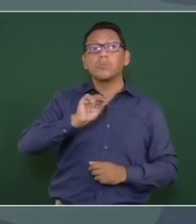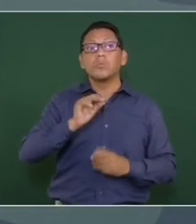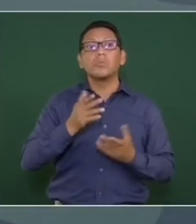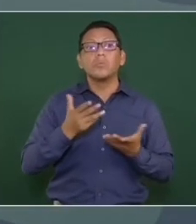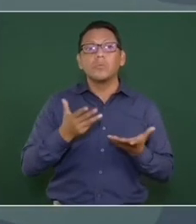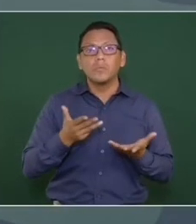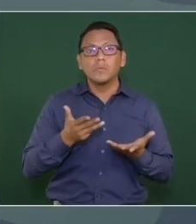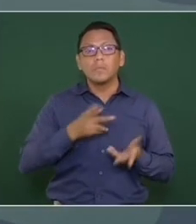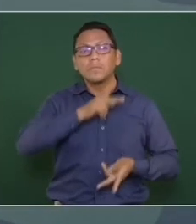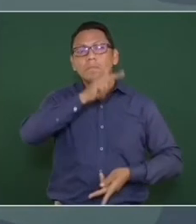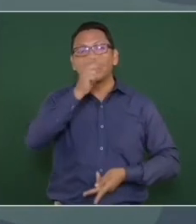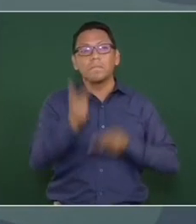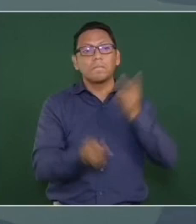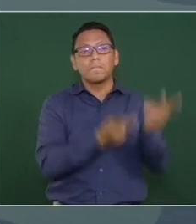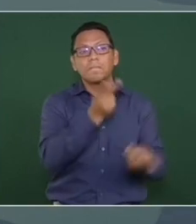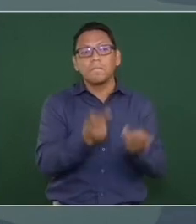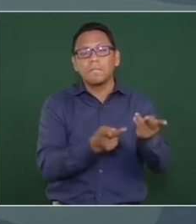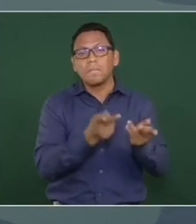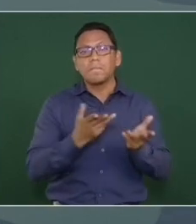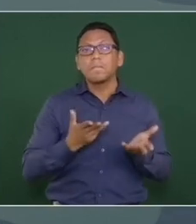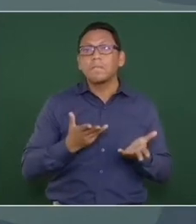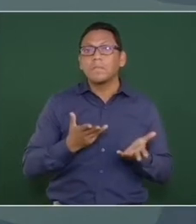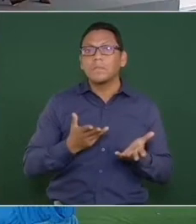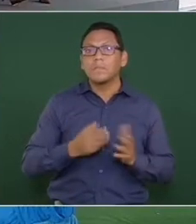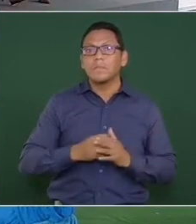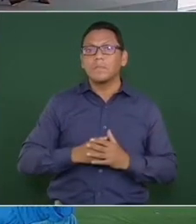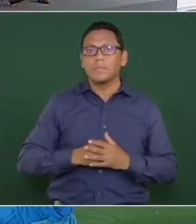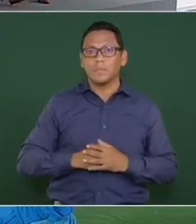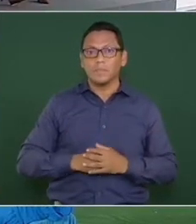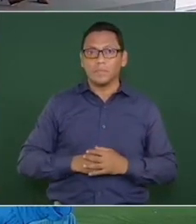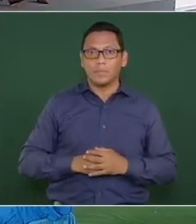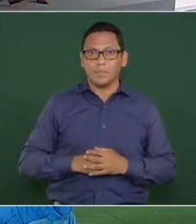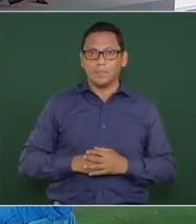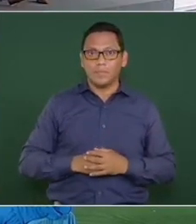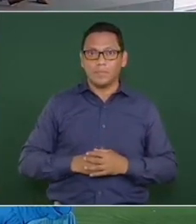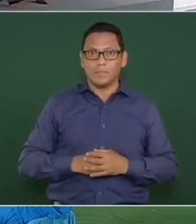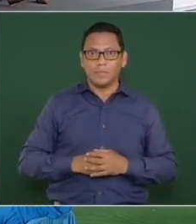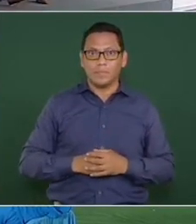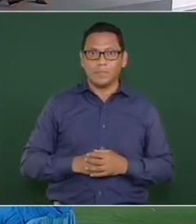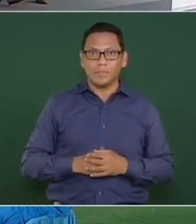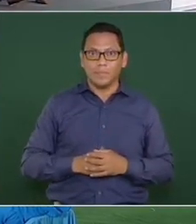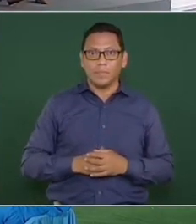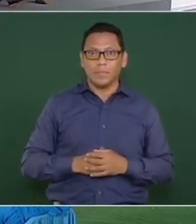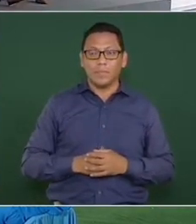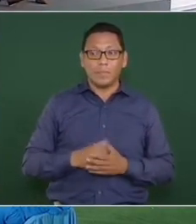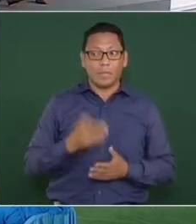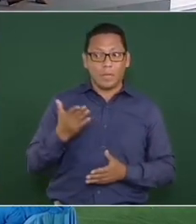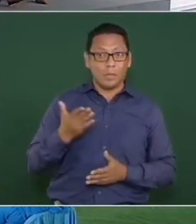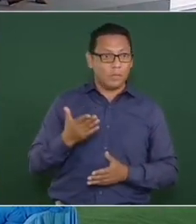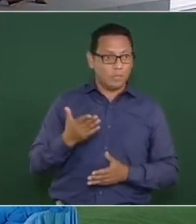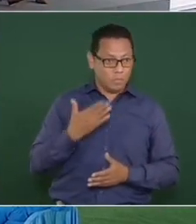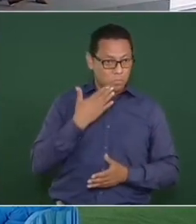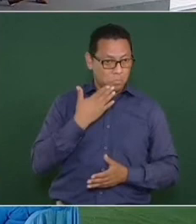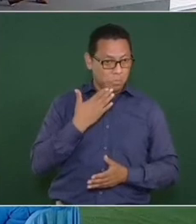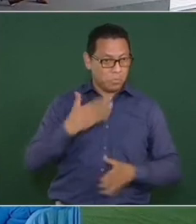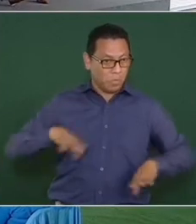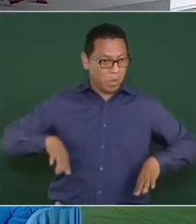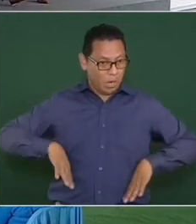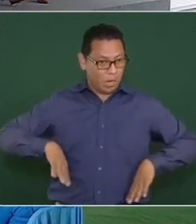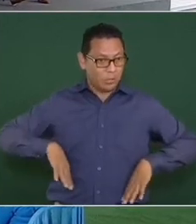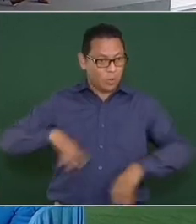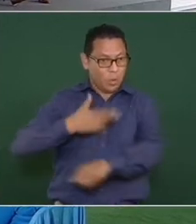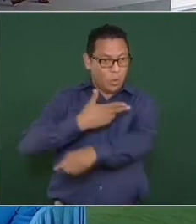honesto,